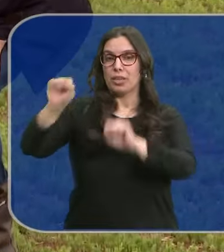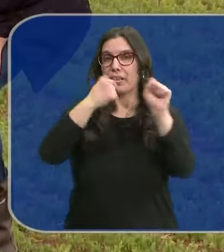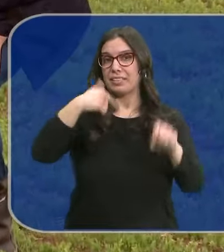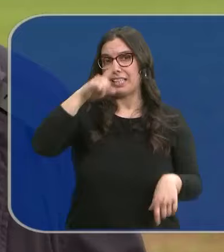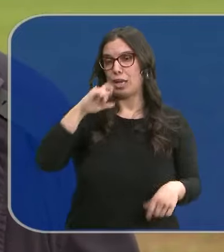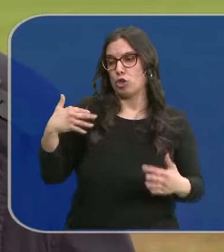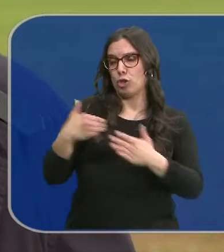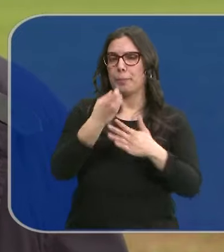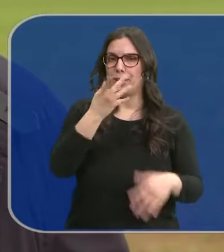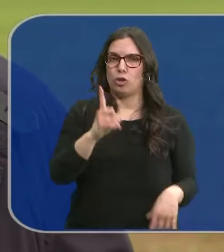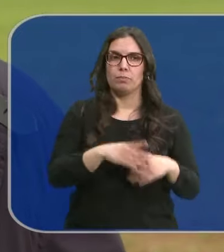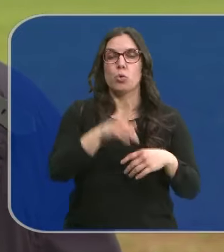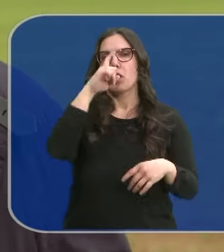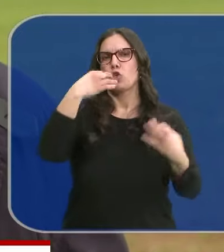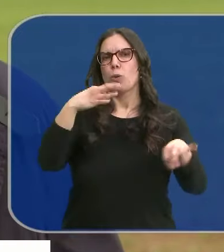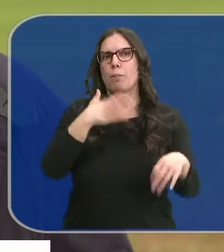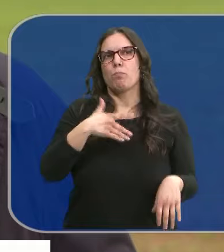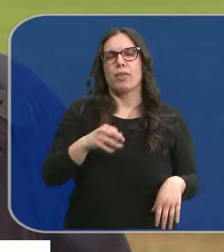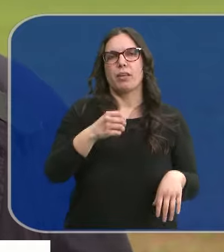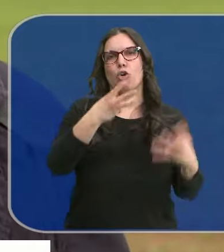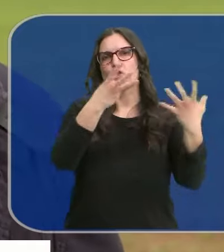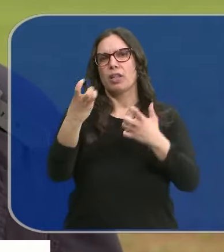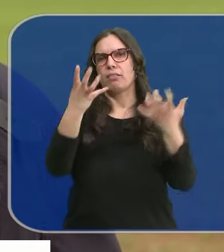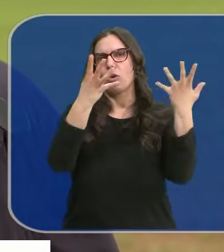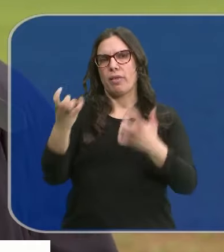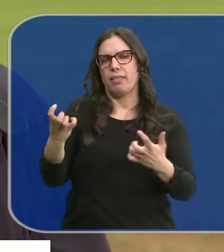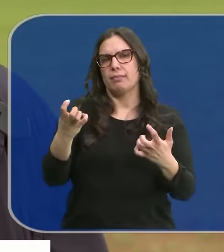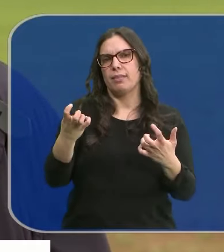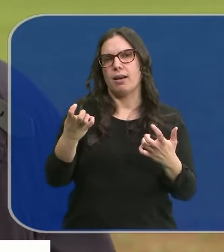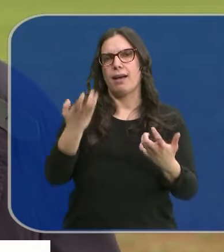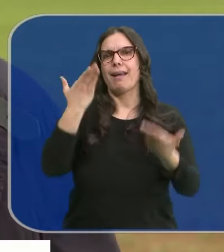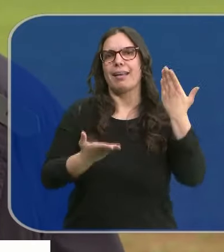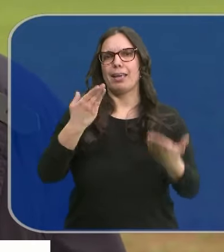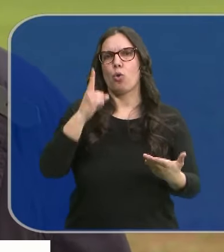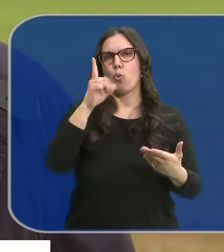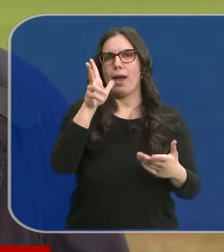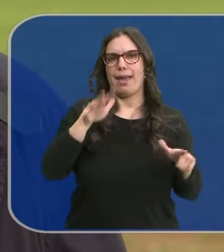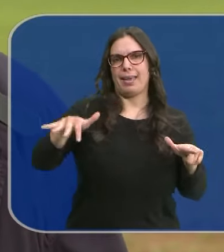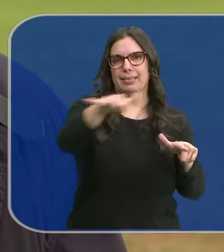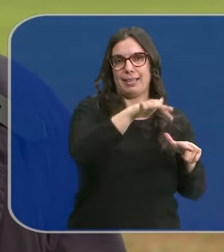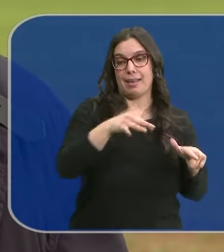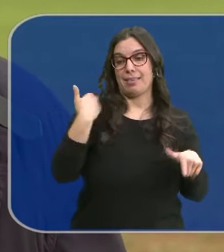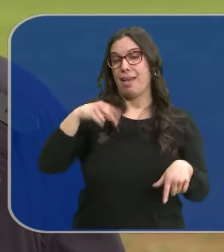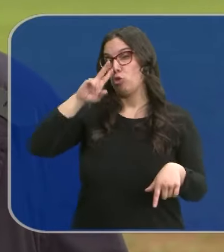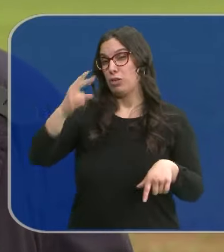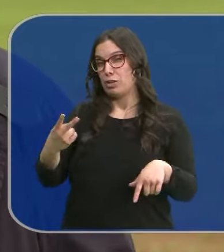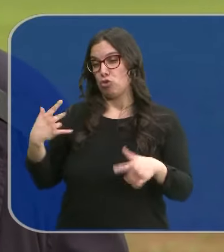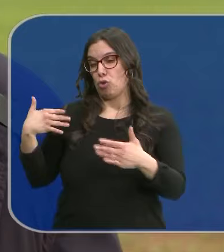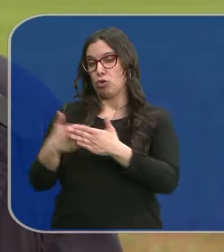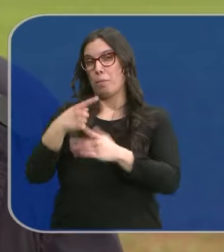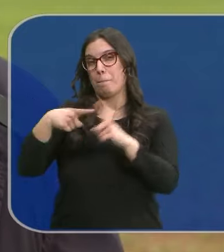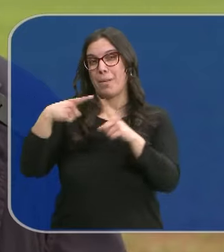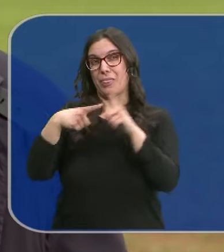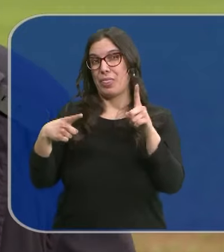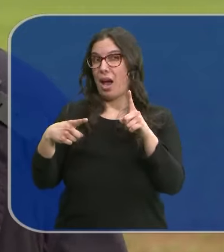no ha sido un buen año. Un año normal viene siendo unas 800-900 kilos por hectárea y llevamos dos años que la